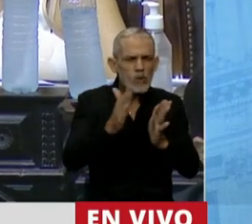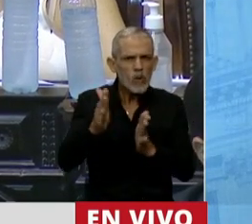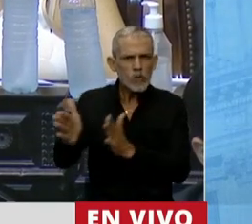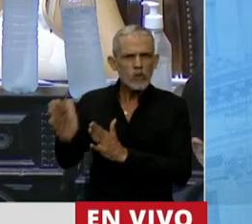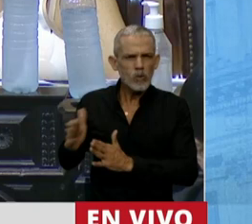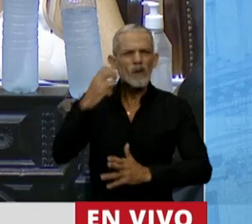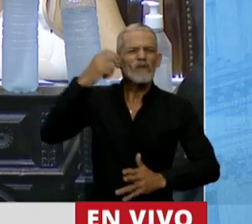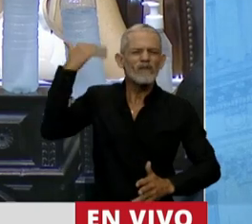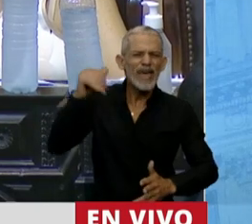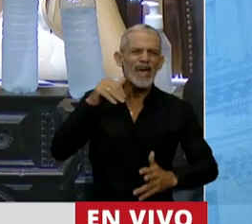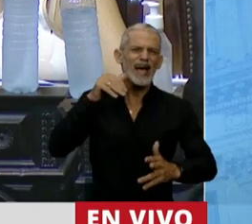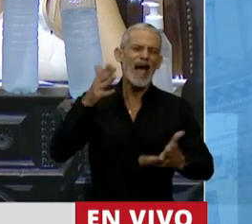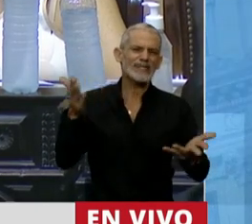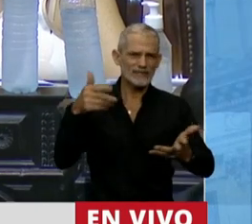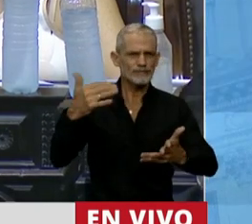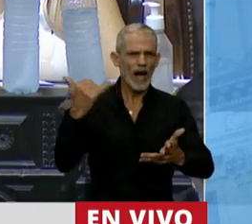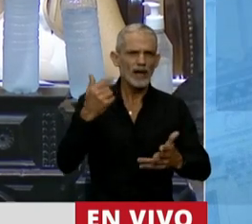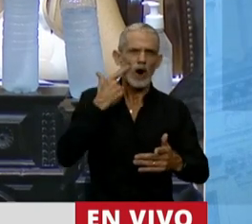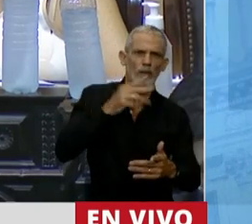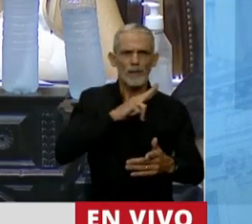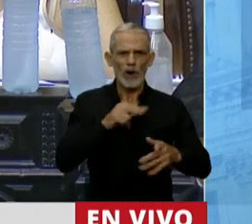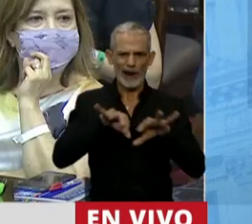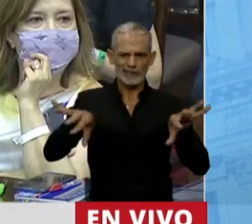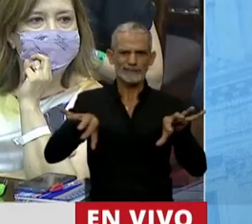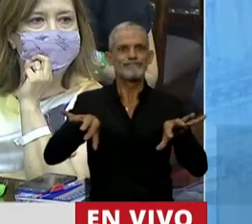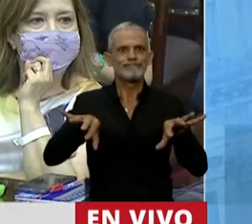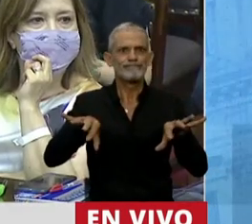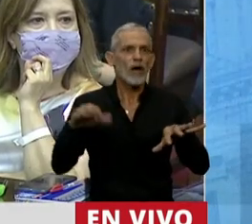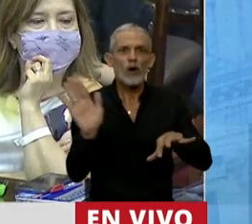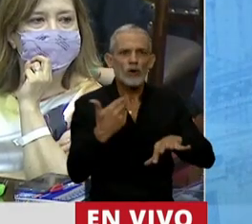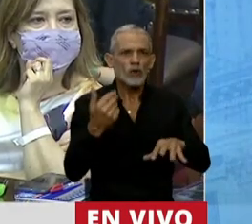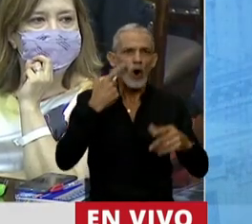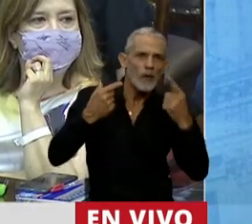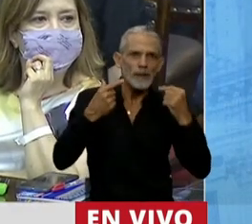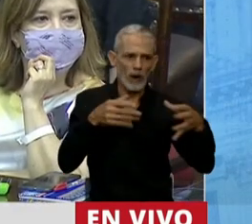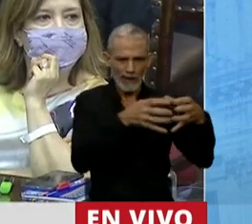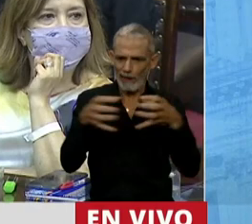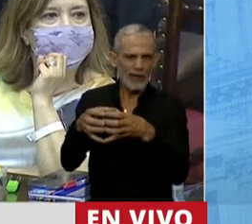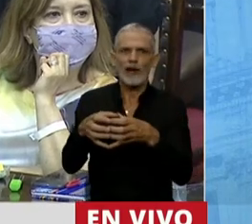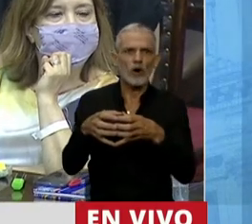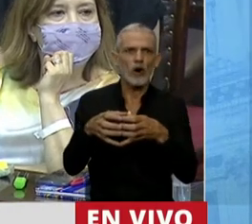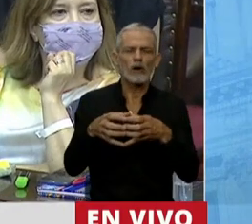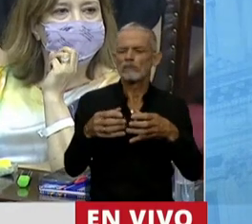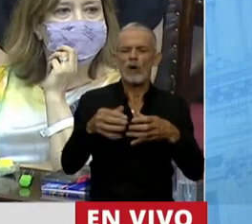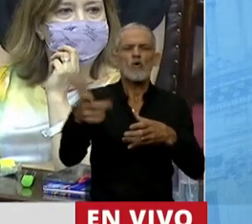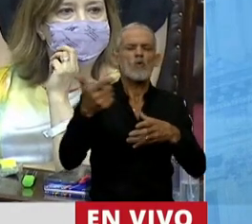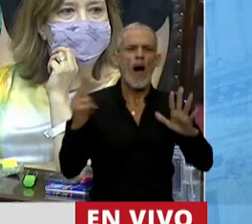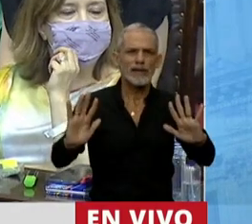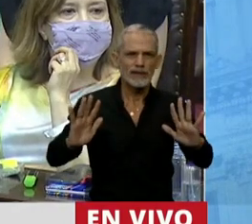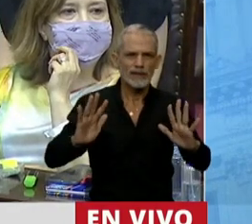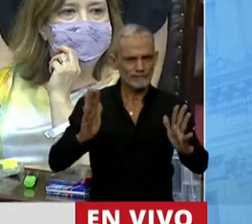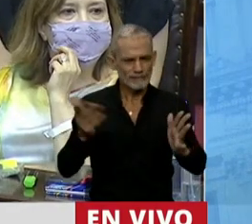viejas, binarias, que siguen hablando de varones y mujeres como si todo lo que no fuera la norma heterosexual no existiera.